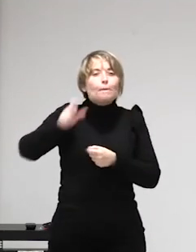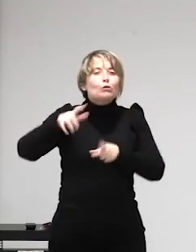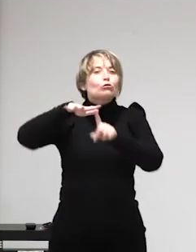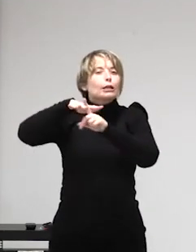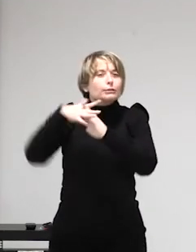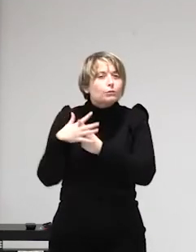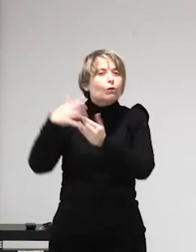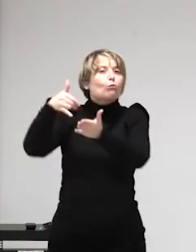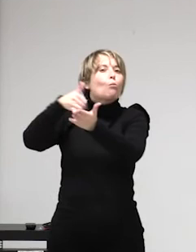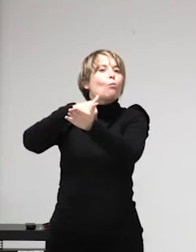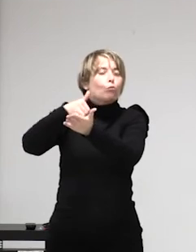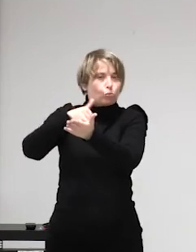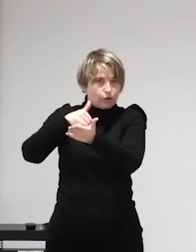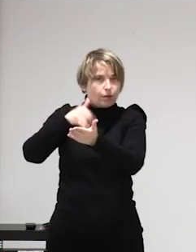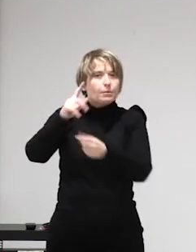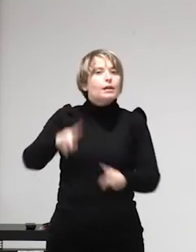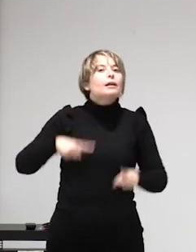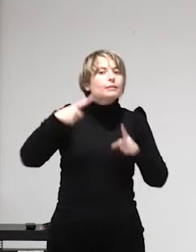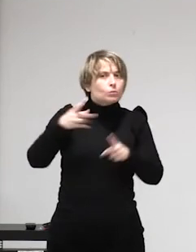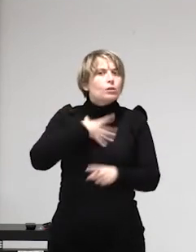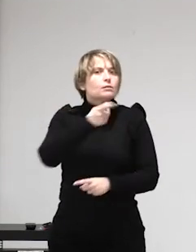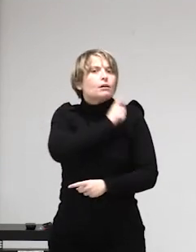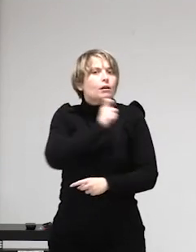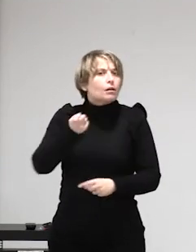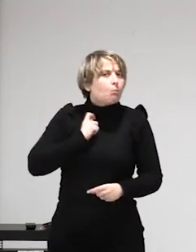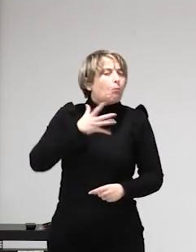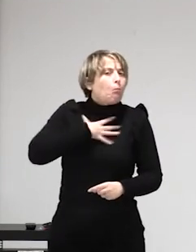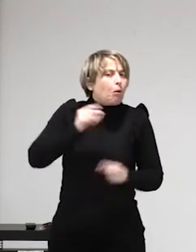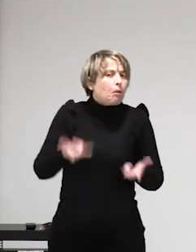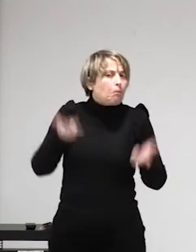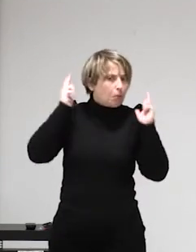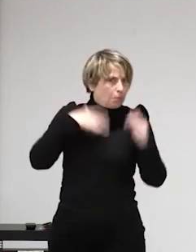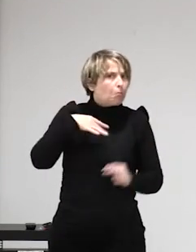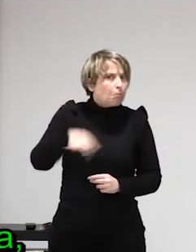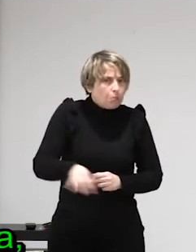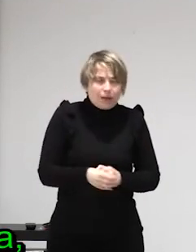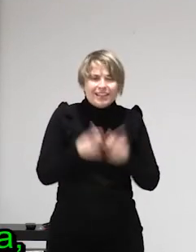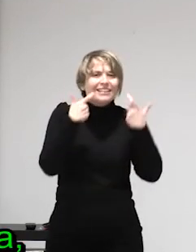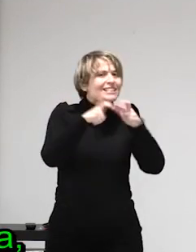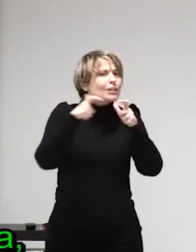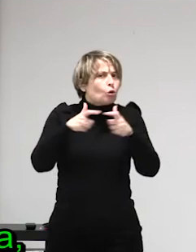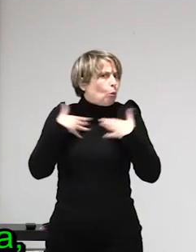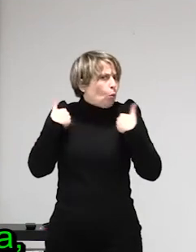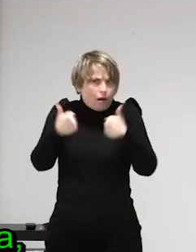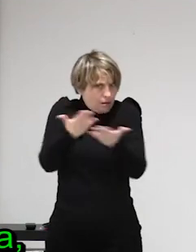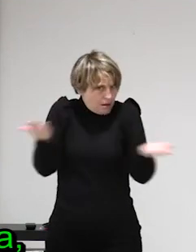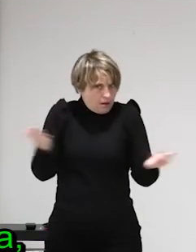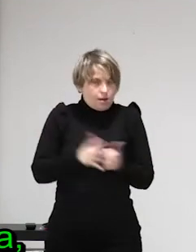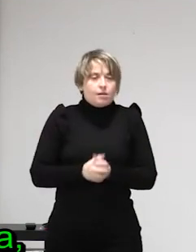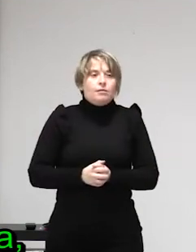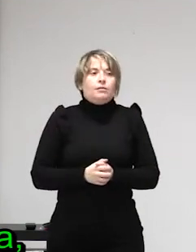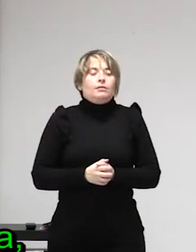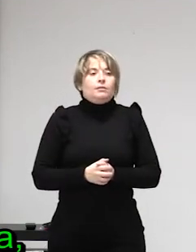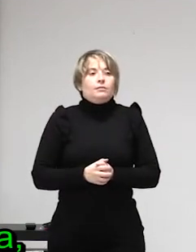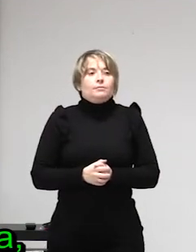denuncia que las fronteras son porosas para la trata después cuando los